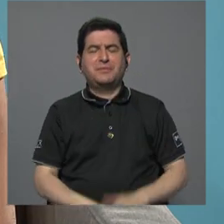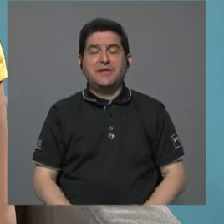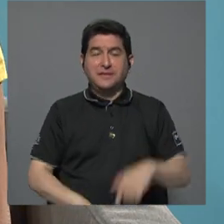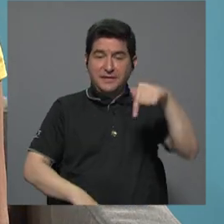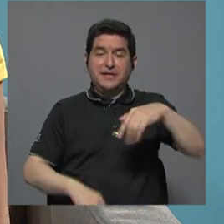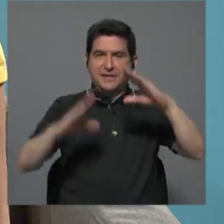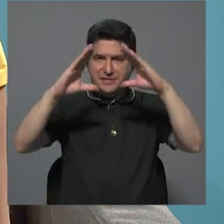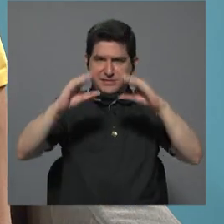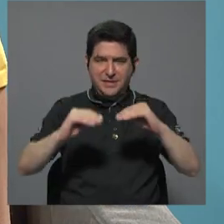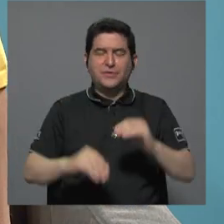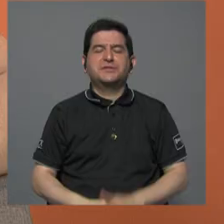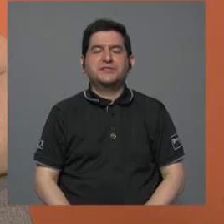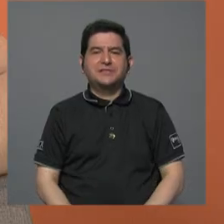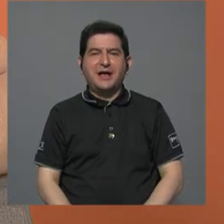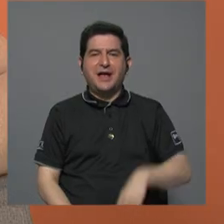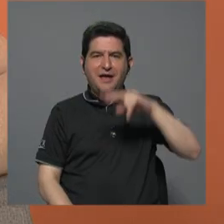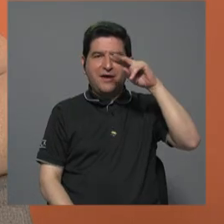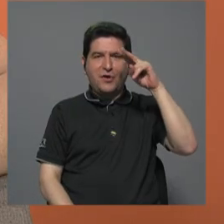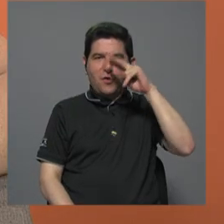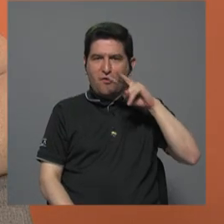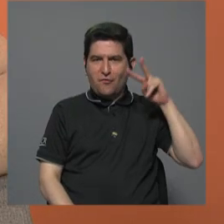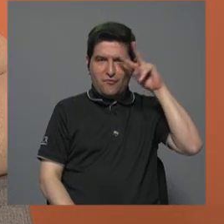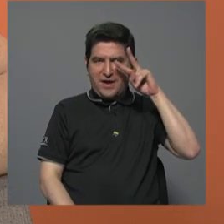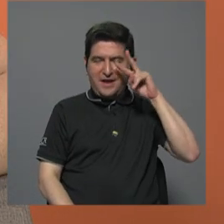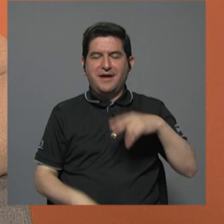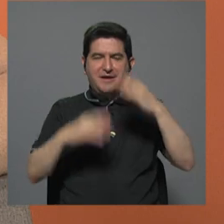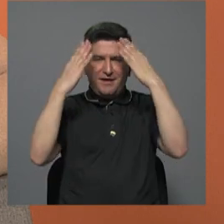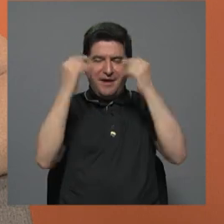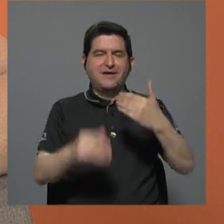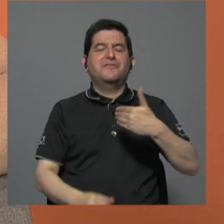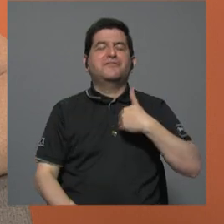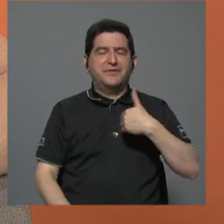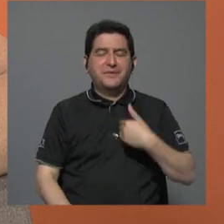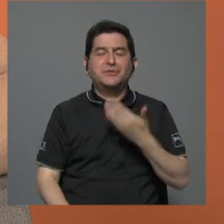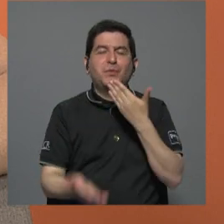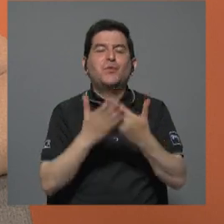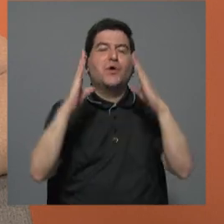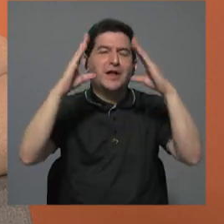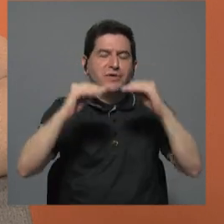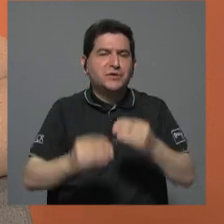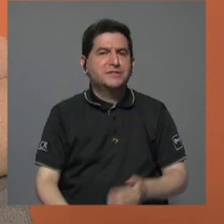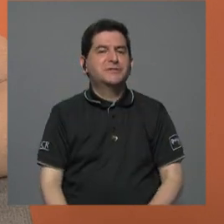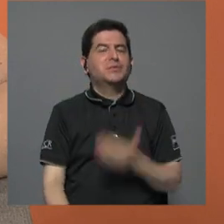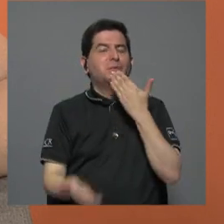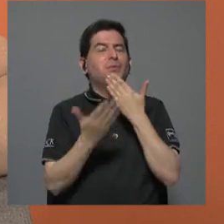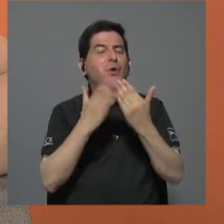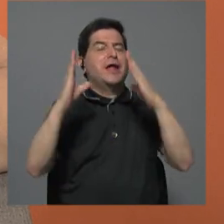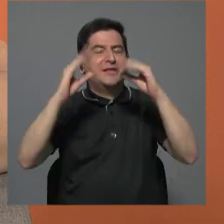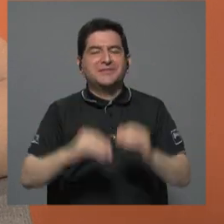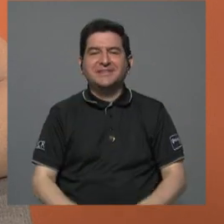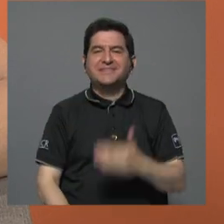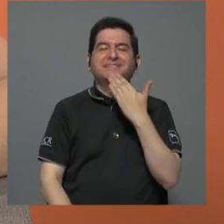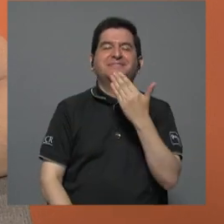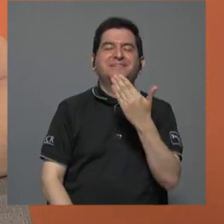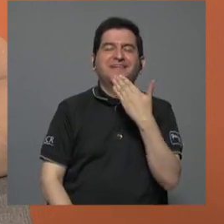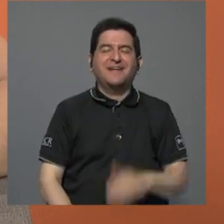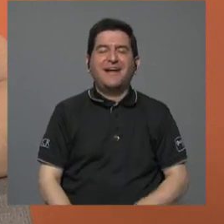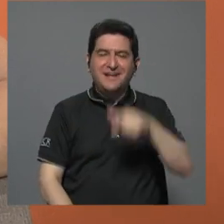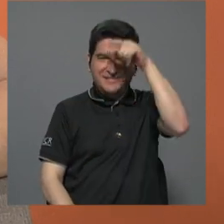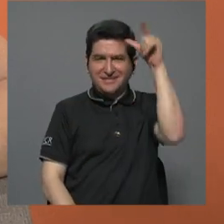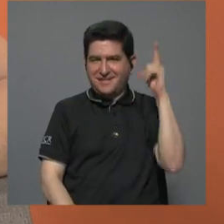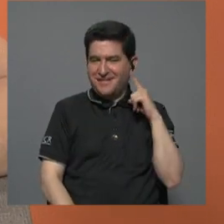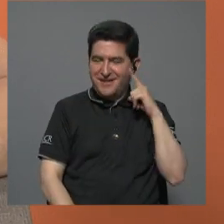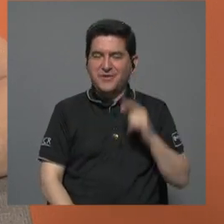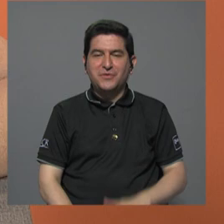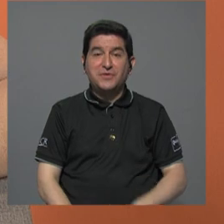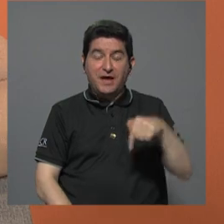esta noche con Valeria Vargas, quien tiene muchísima información. Buenas noches, buenísimas noches. Muchas gracias, doña Laura. Y justamente